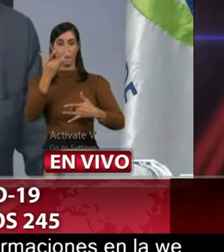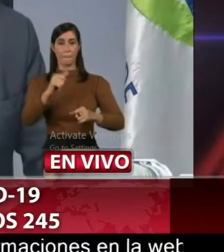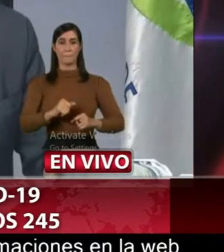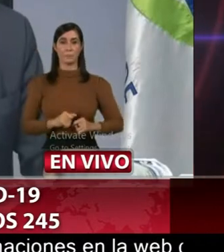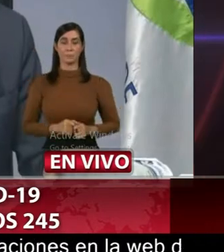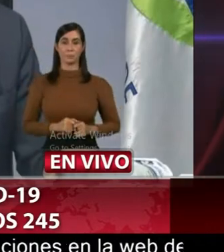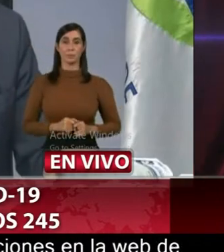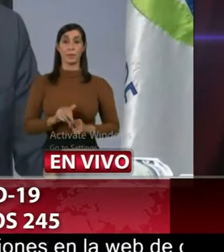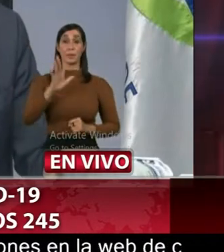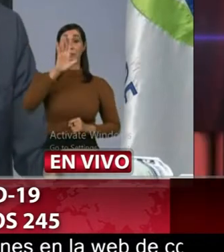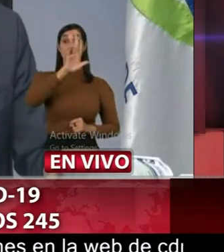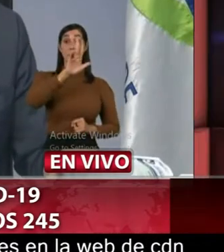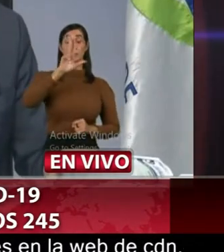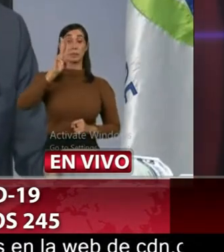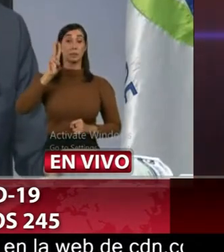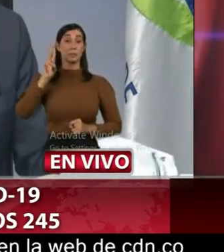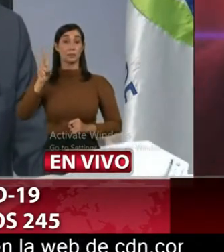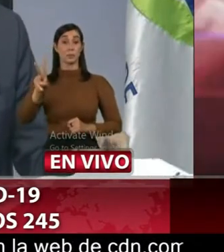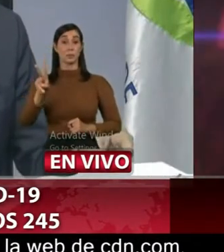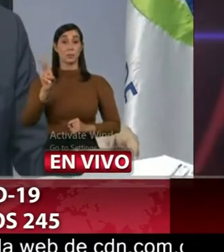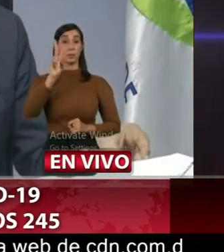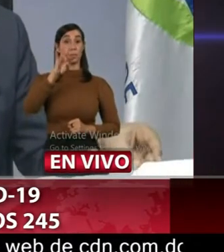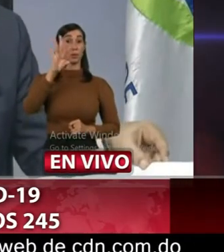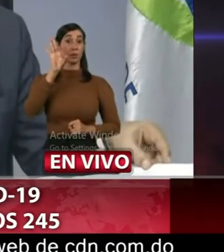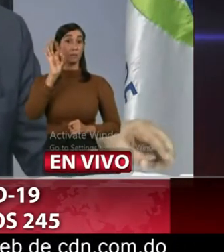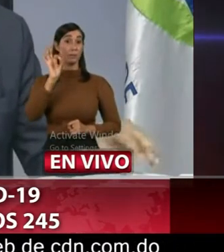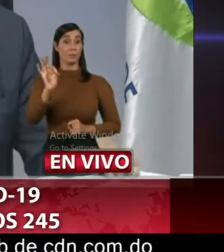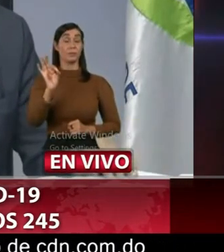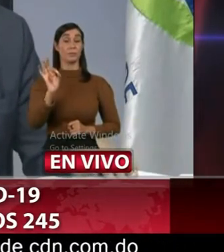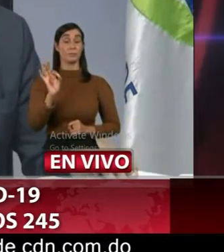52 en el 29